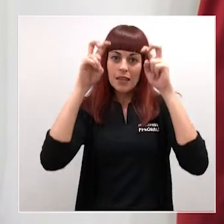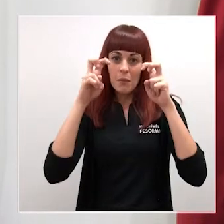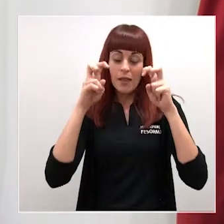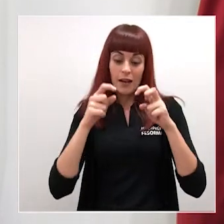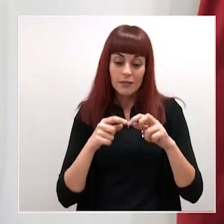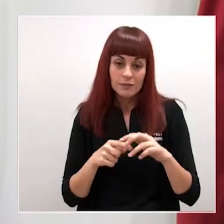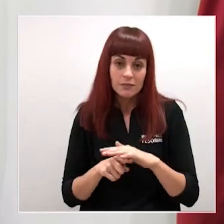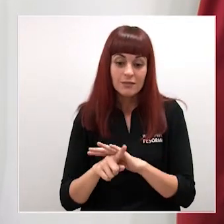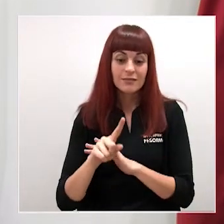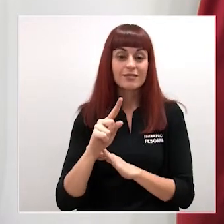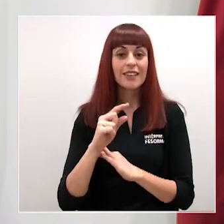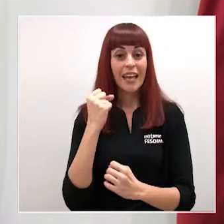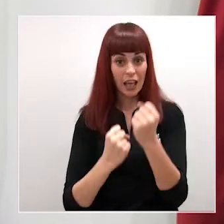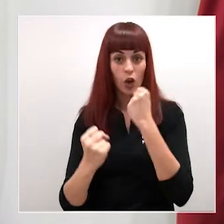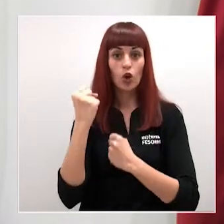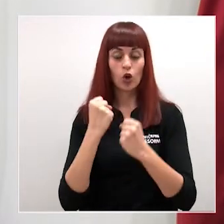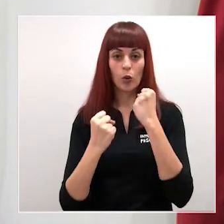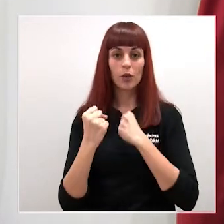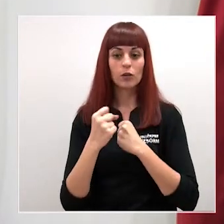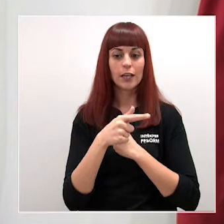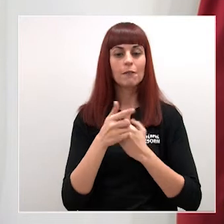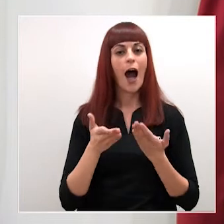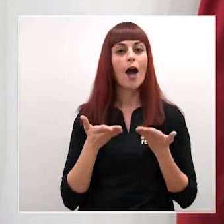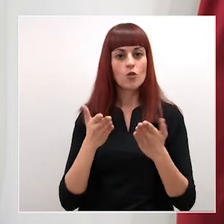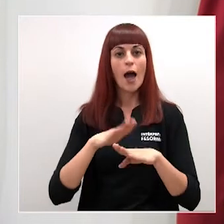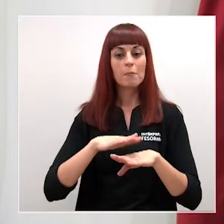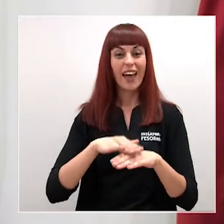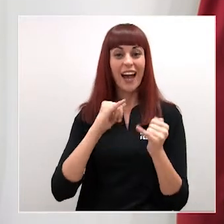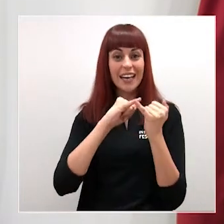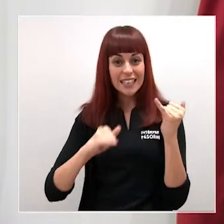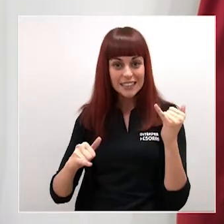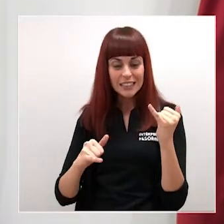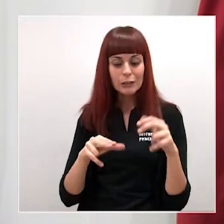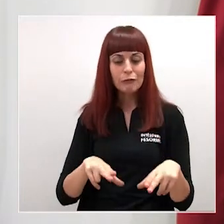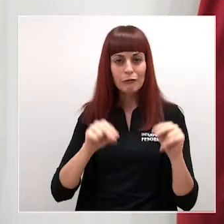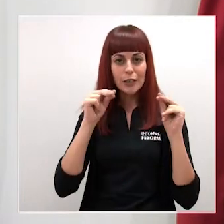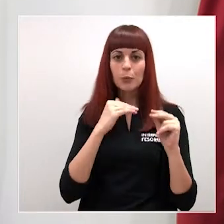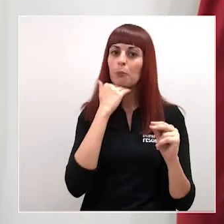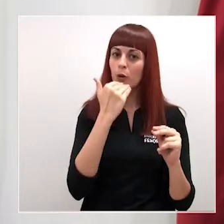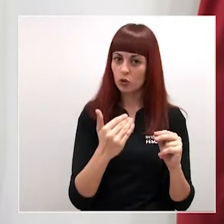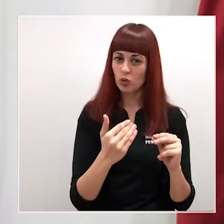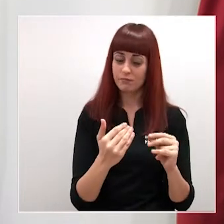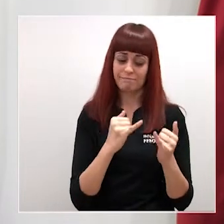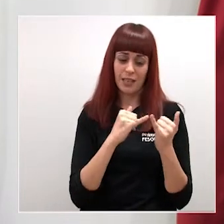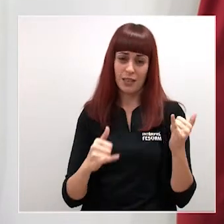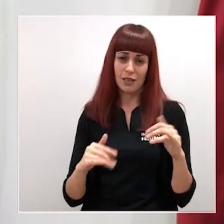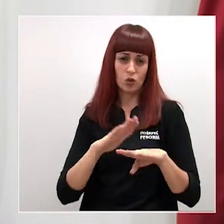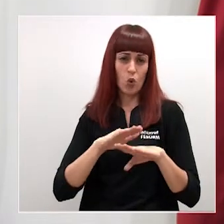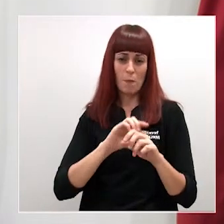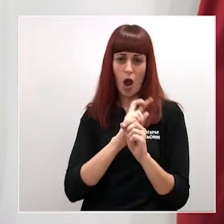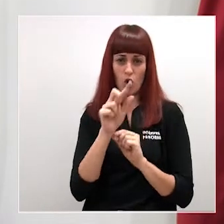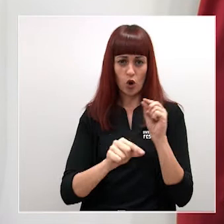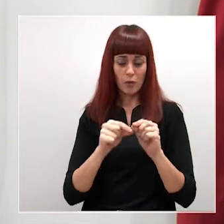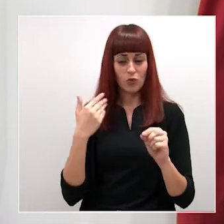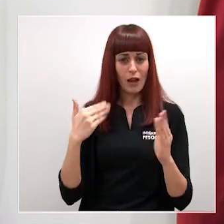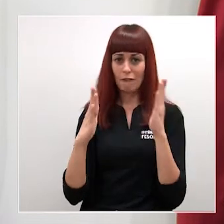económico, lo que seguro contribuirá a una más rápida salida de la crisis provocada por el coronavirus una vez pase la fase más dura